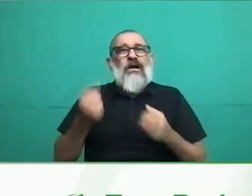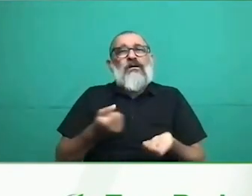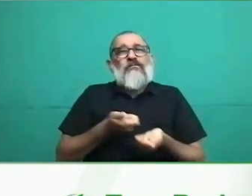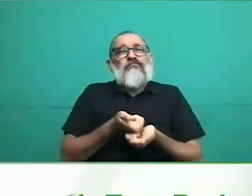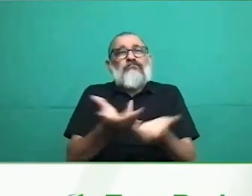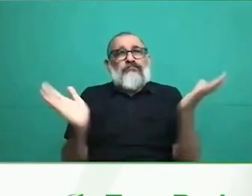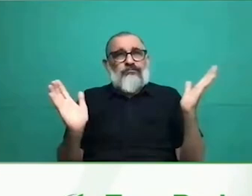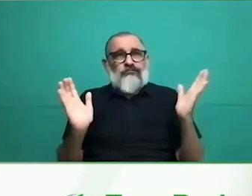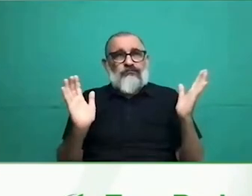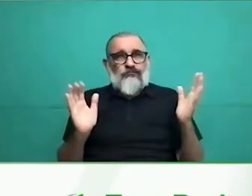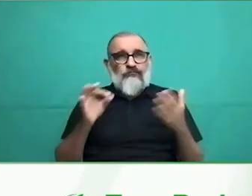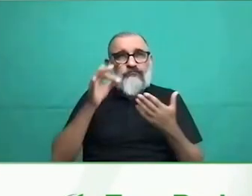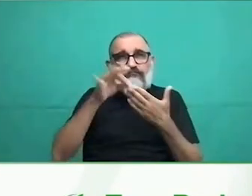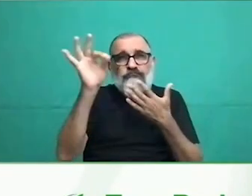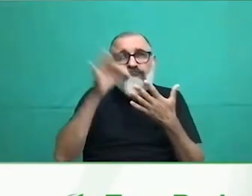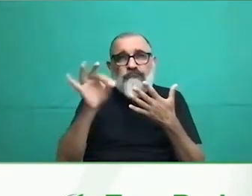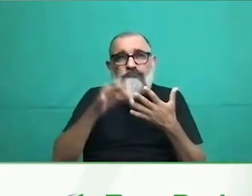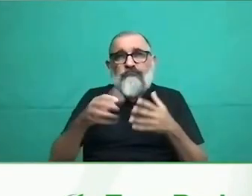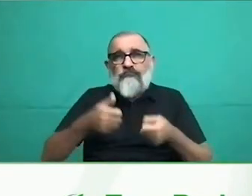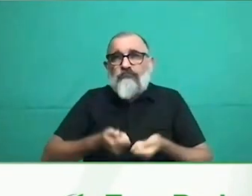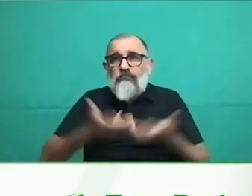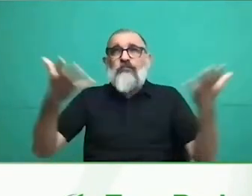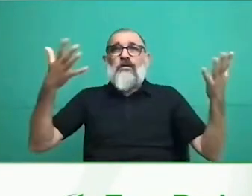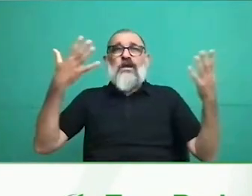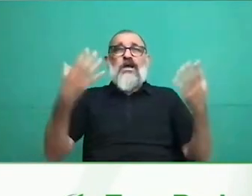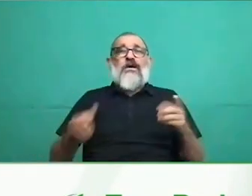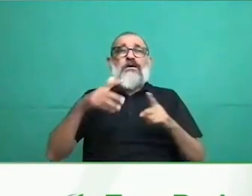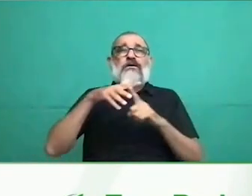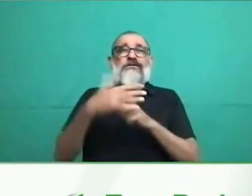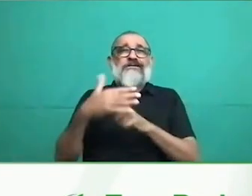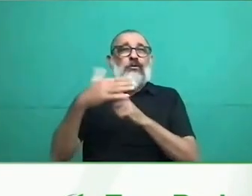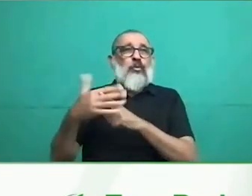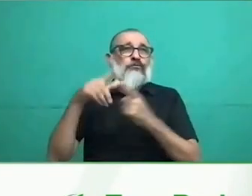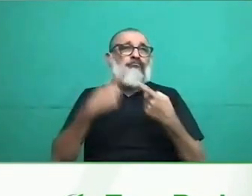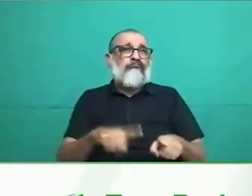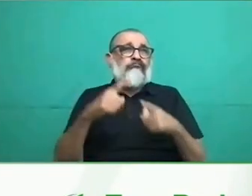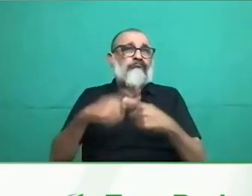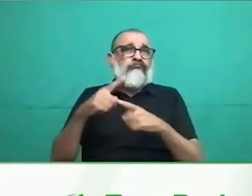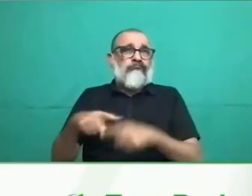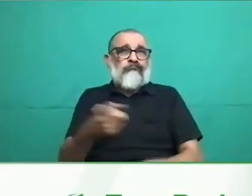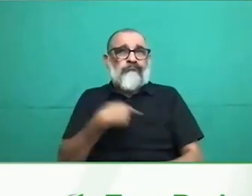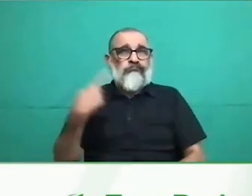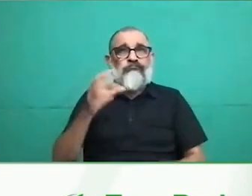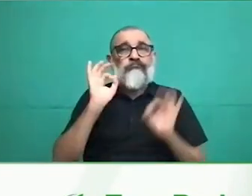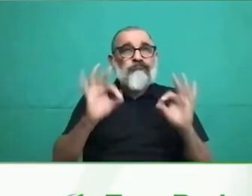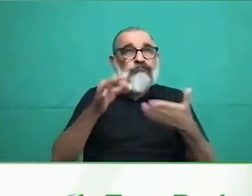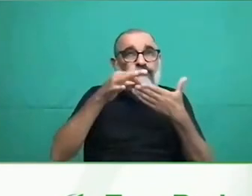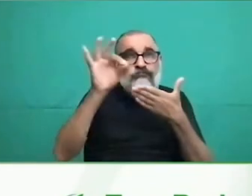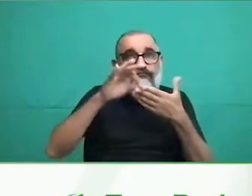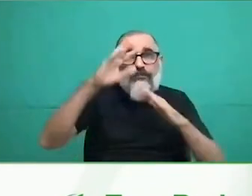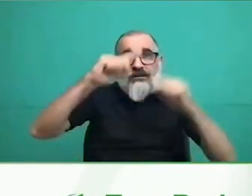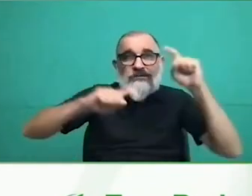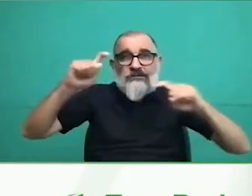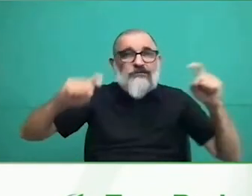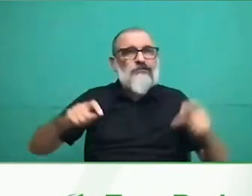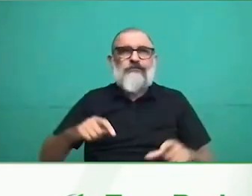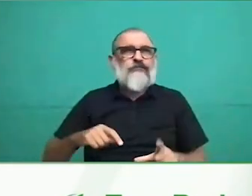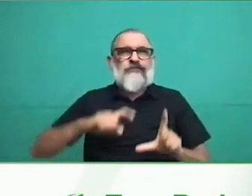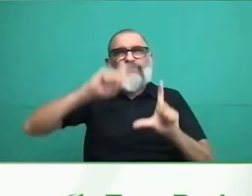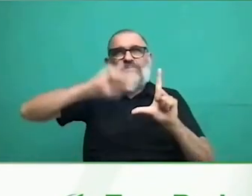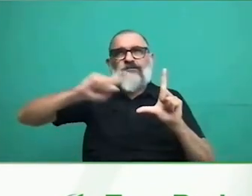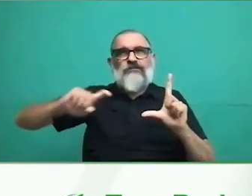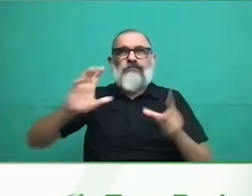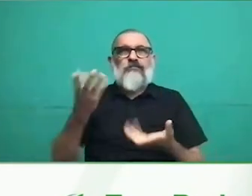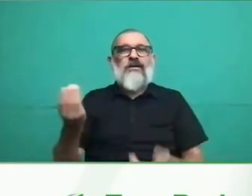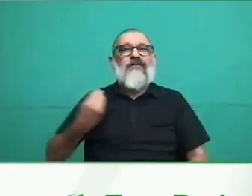que muchas personas recibirían. Y, de hecho, hoy una de las cuestiones que tenemos que afrontar es cómo flexibilizamos